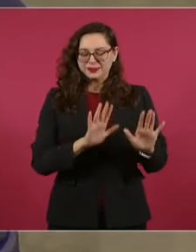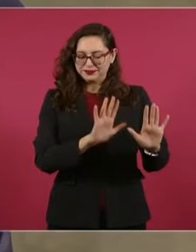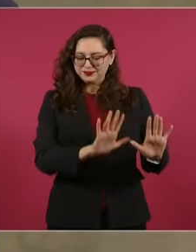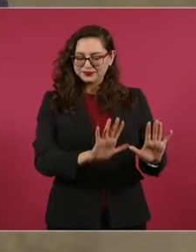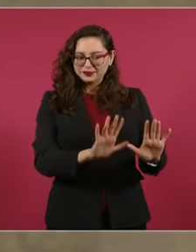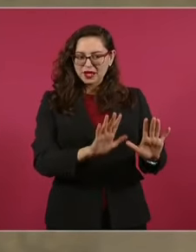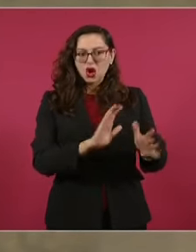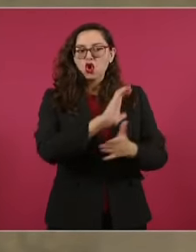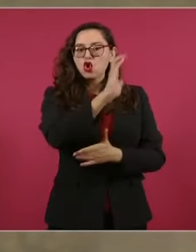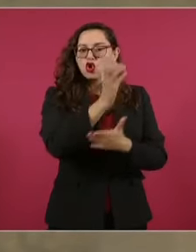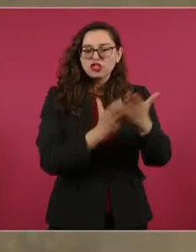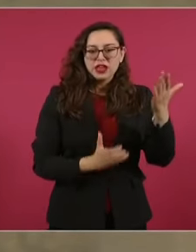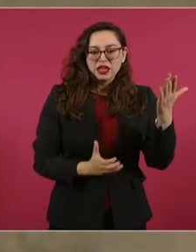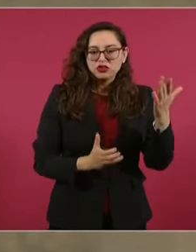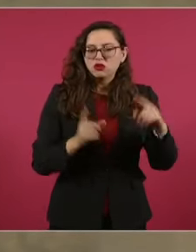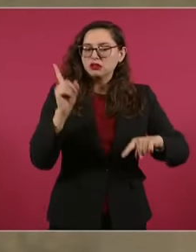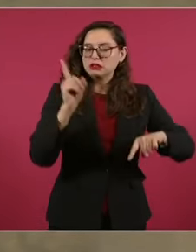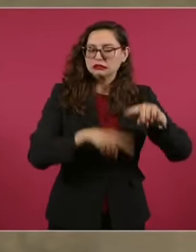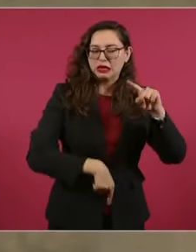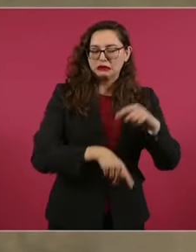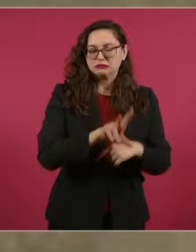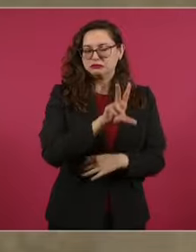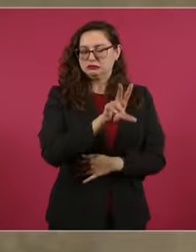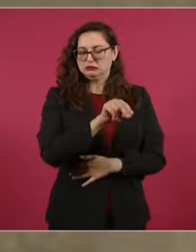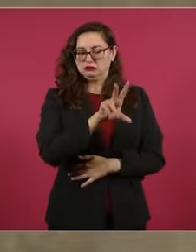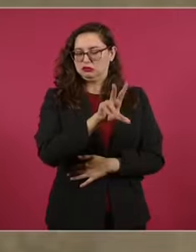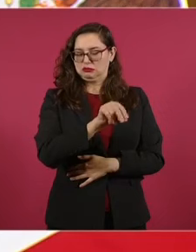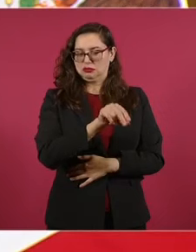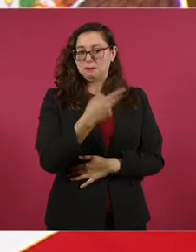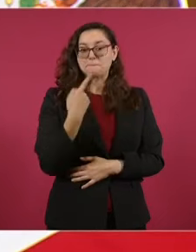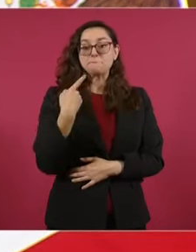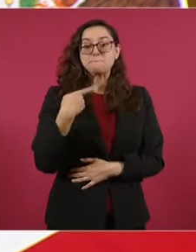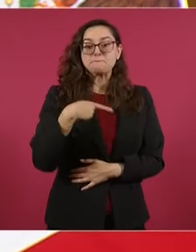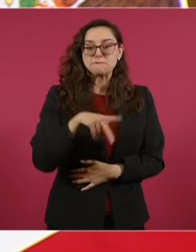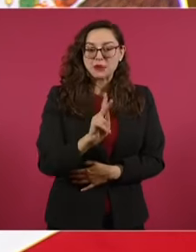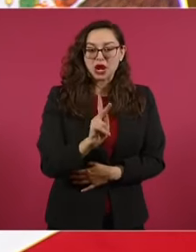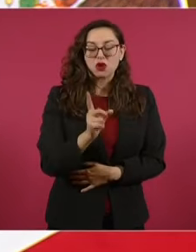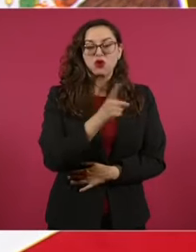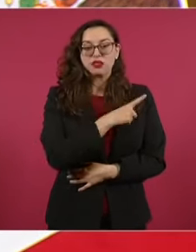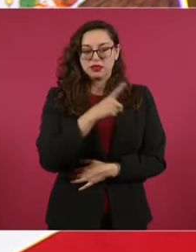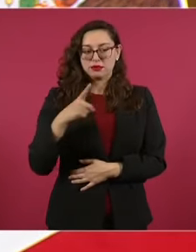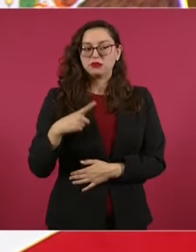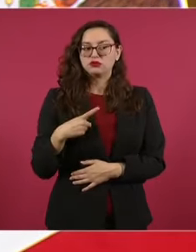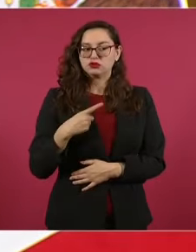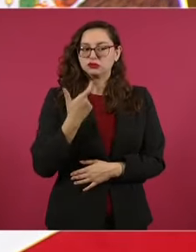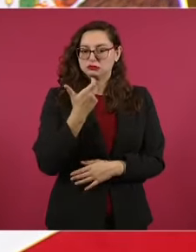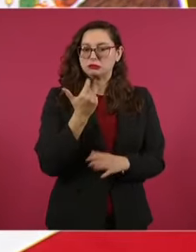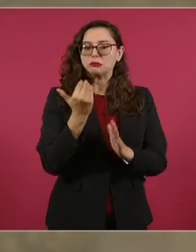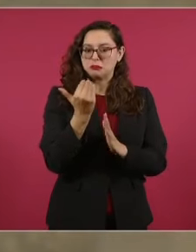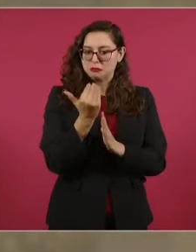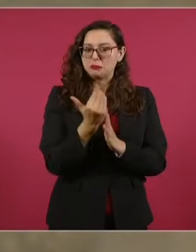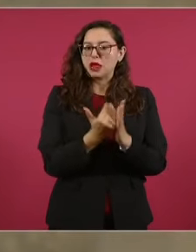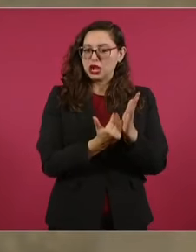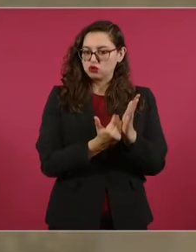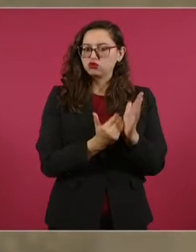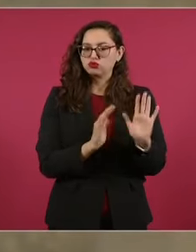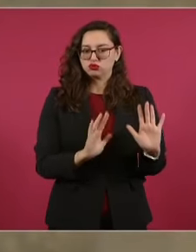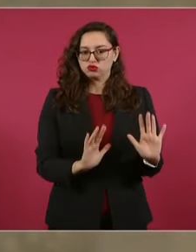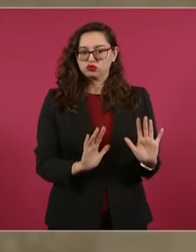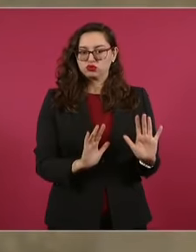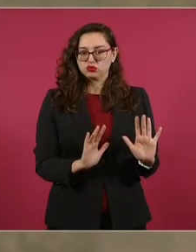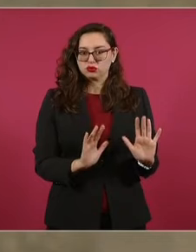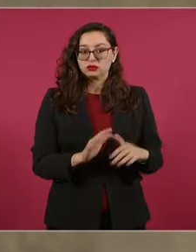contratos, pero hay que hacer una reducción a esos contratos.